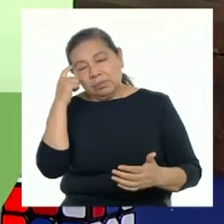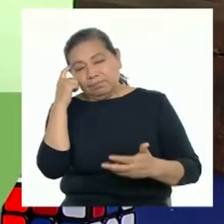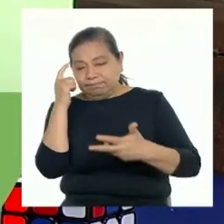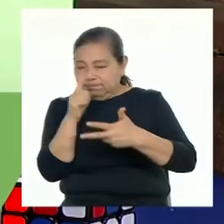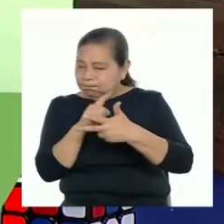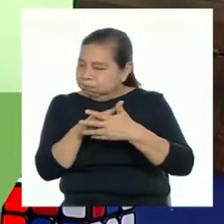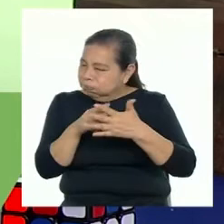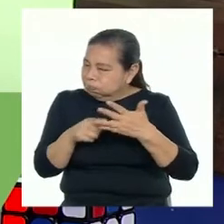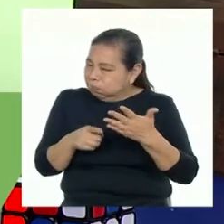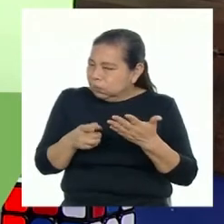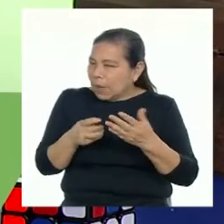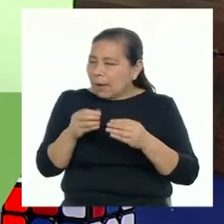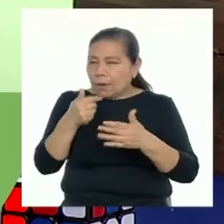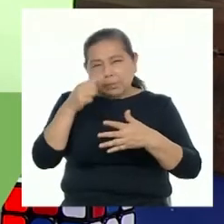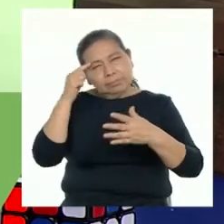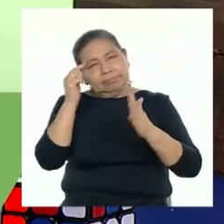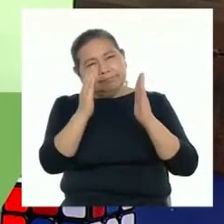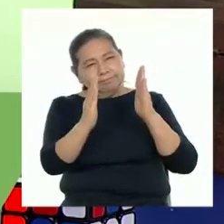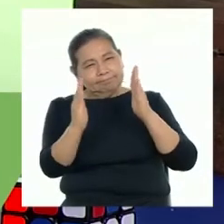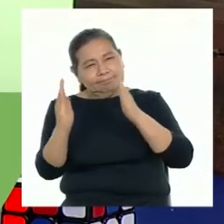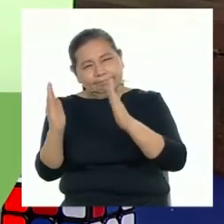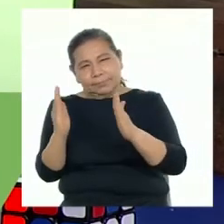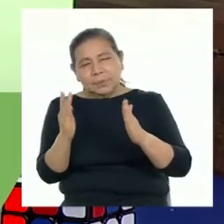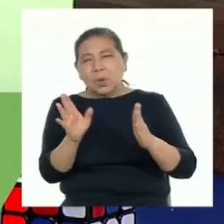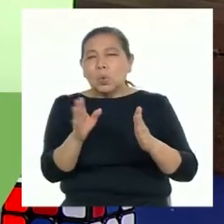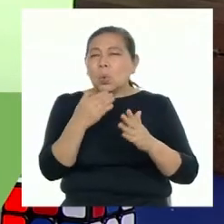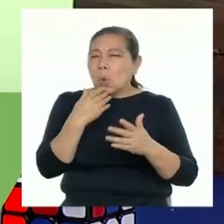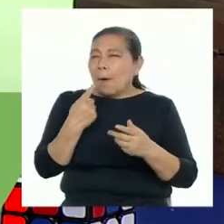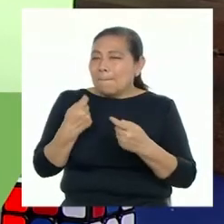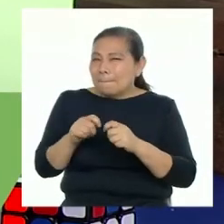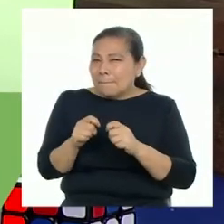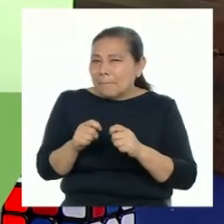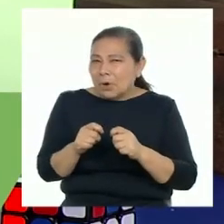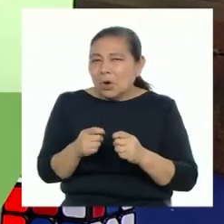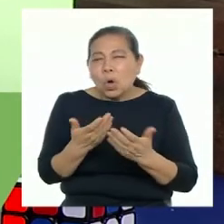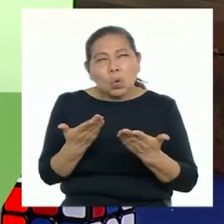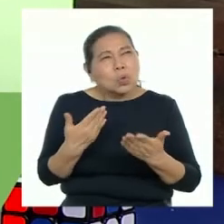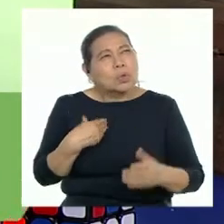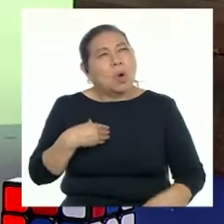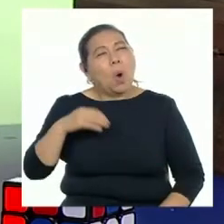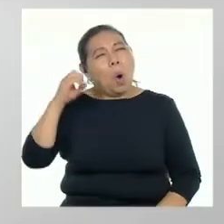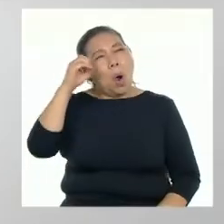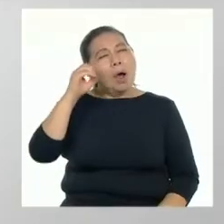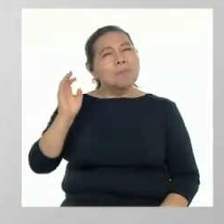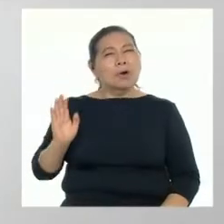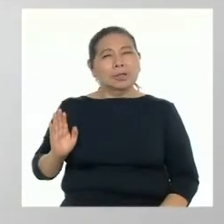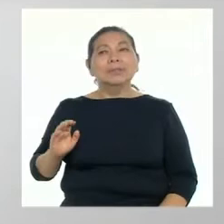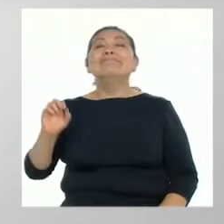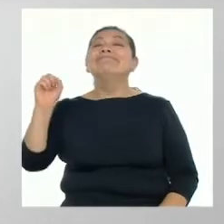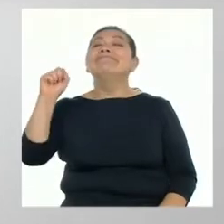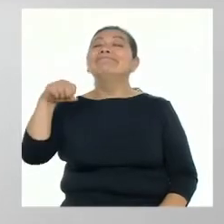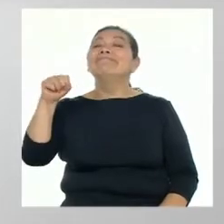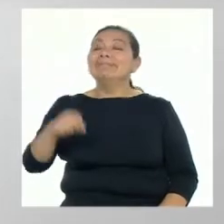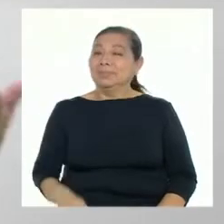visualizar en un mismo espacio tanto nuestras amenazas como nuestras oportunidades. Así es. Con el